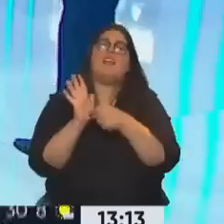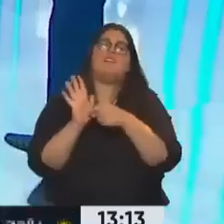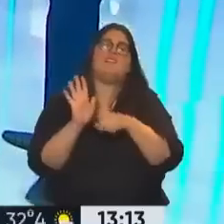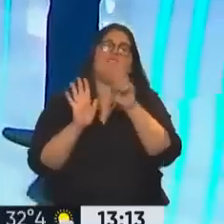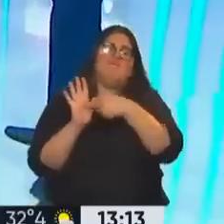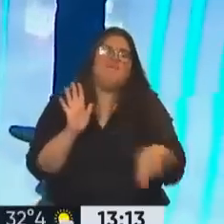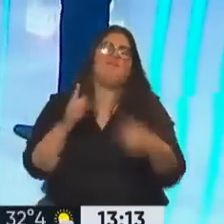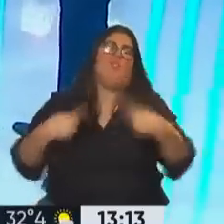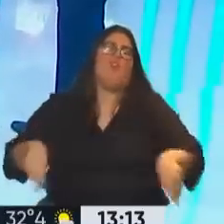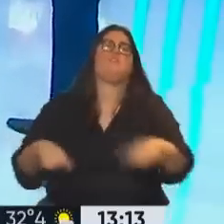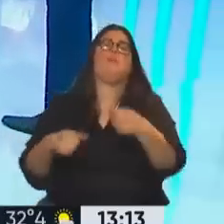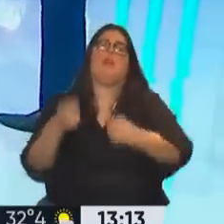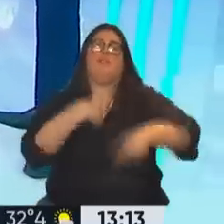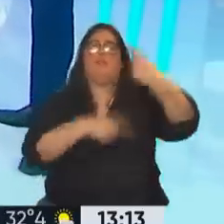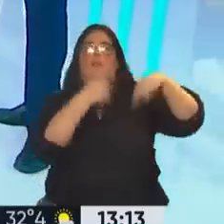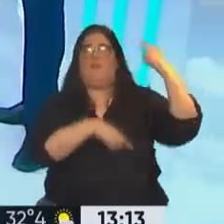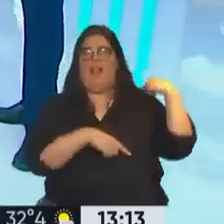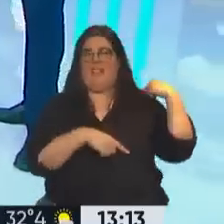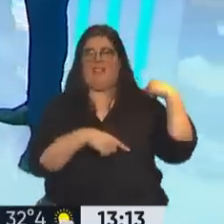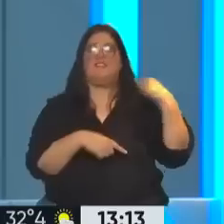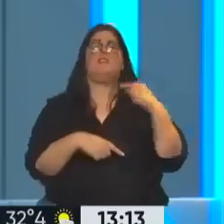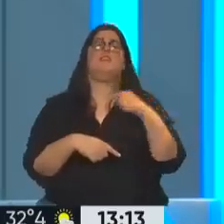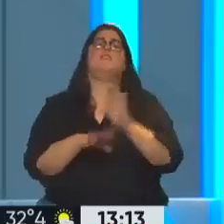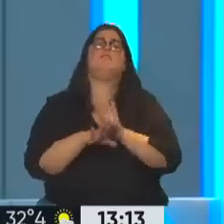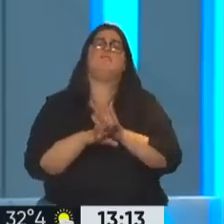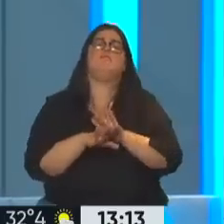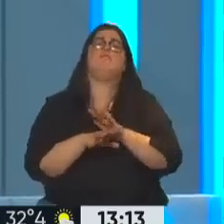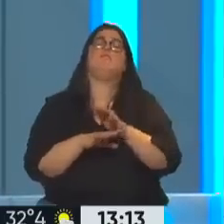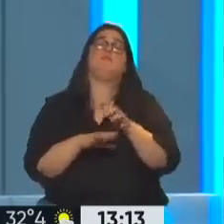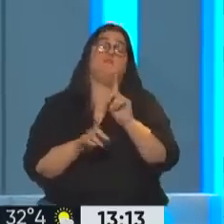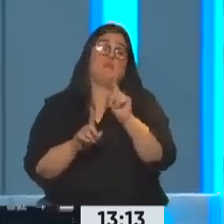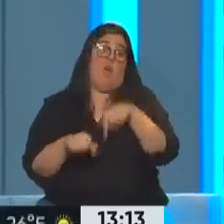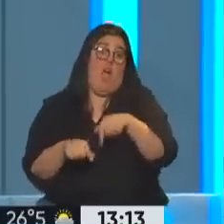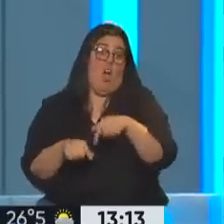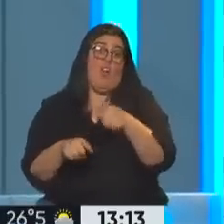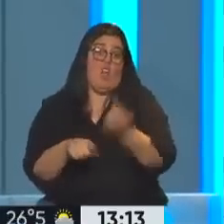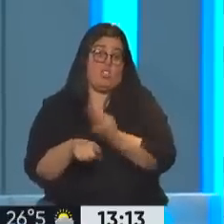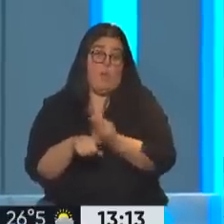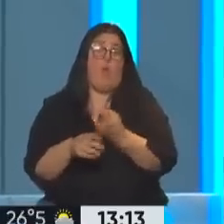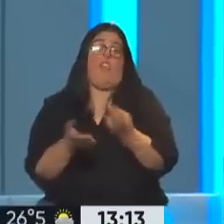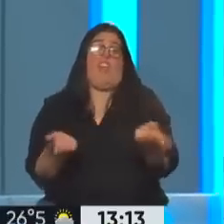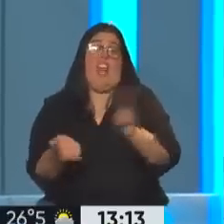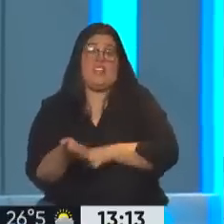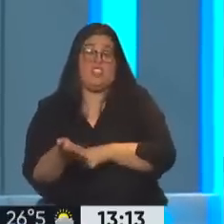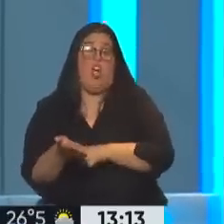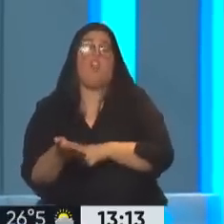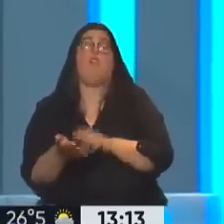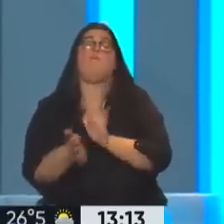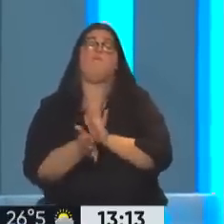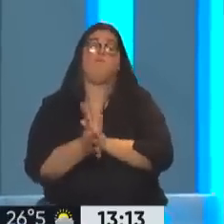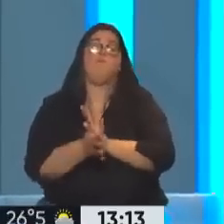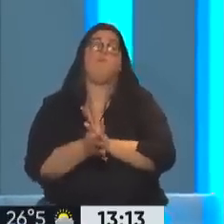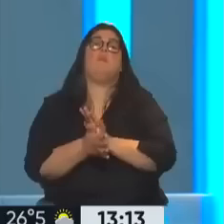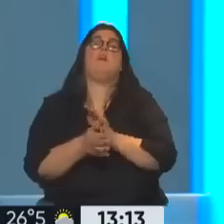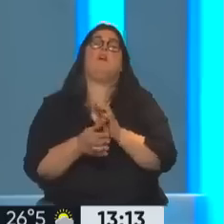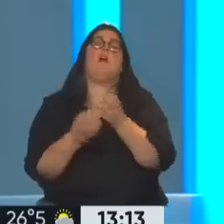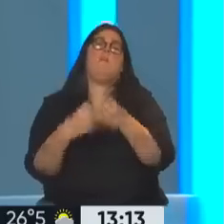Derogado en el 2018, la ley ríe para el futuro, pero significaba que si de ahora ya no es posible la reelección, todavía entonces se cuenta desde cero